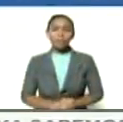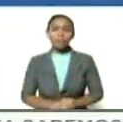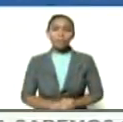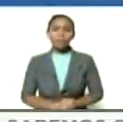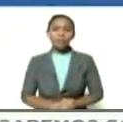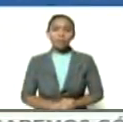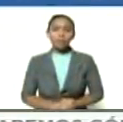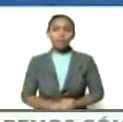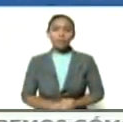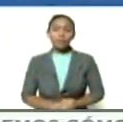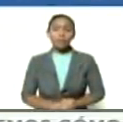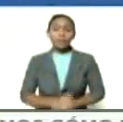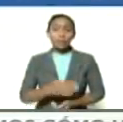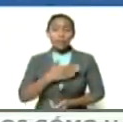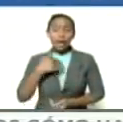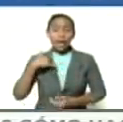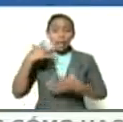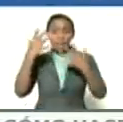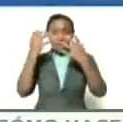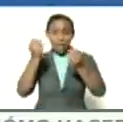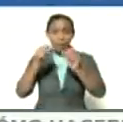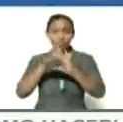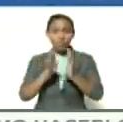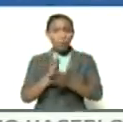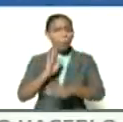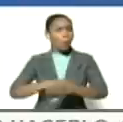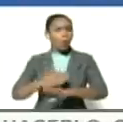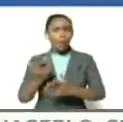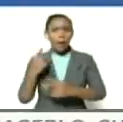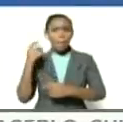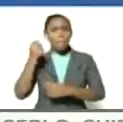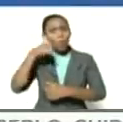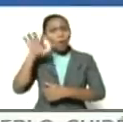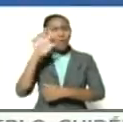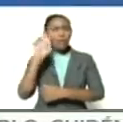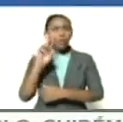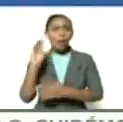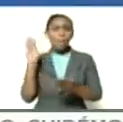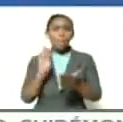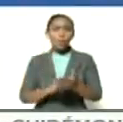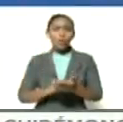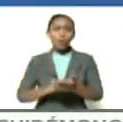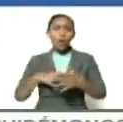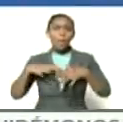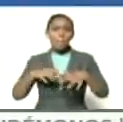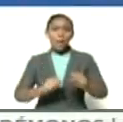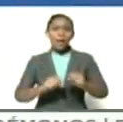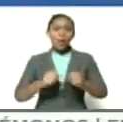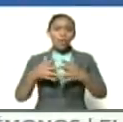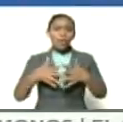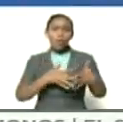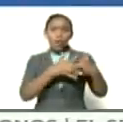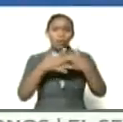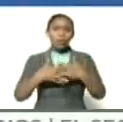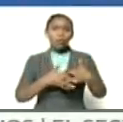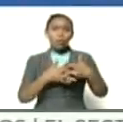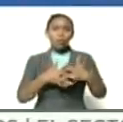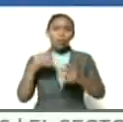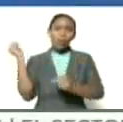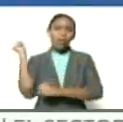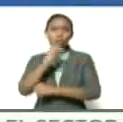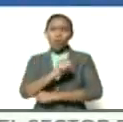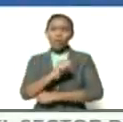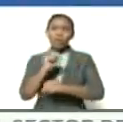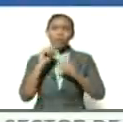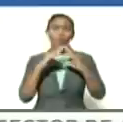si quieren entender en el mundo porque el pueblo de Venezuela se le ha plantado al imperio norteamericano y lo ha derrotado en